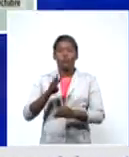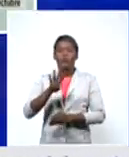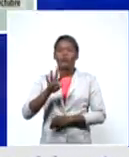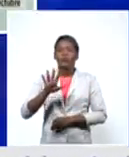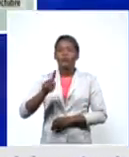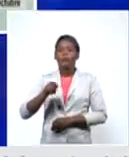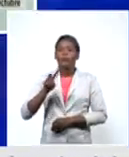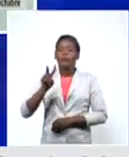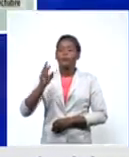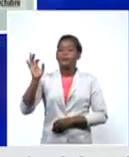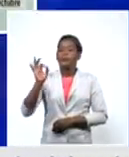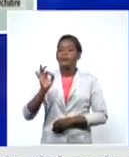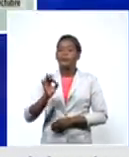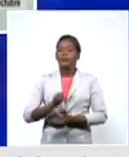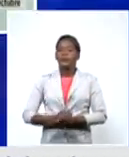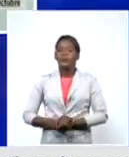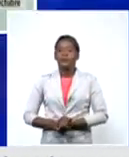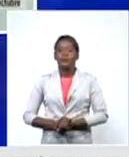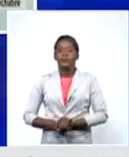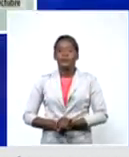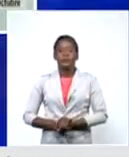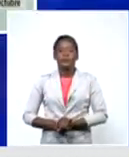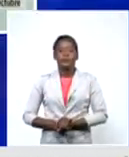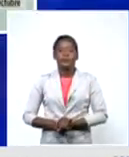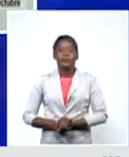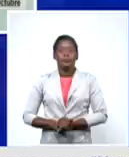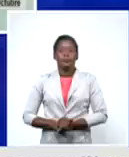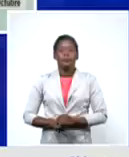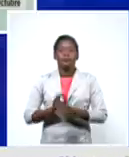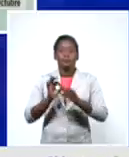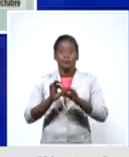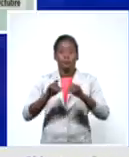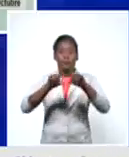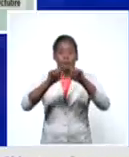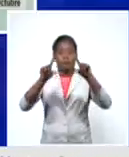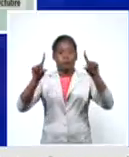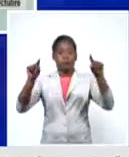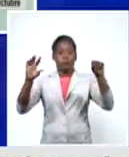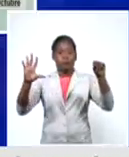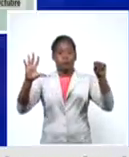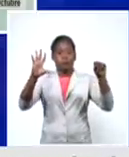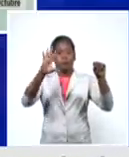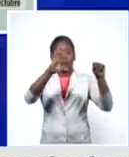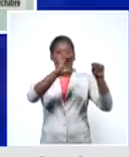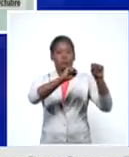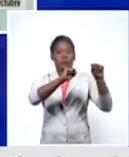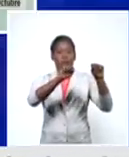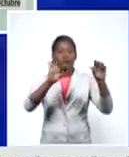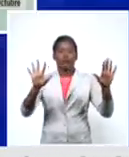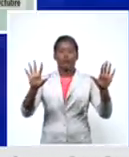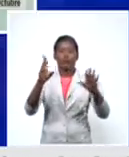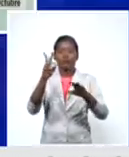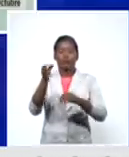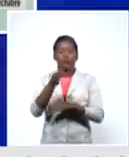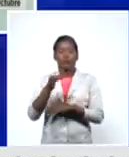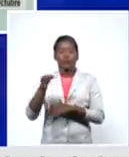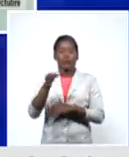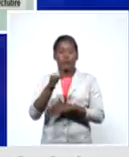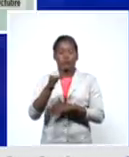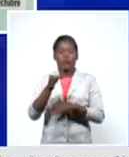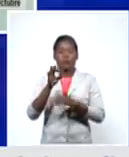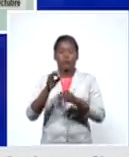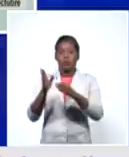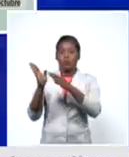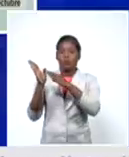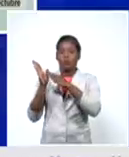de incidencia de toda Cuba en estos 12 municipios pudiéramos decir los